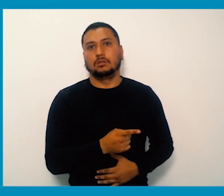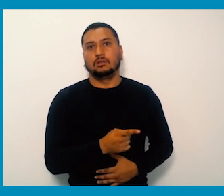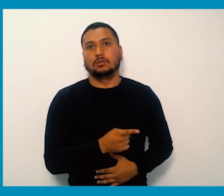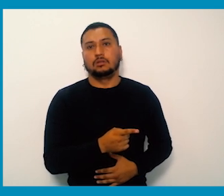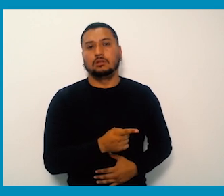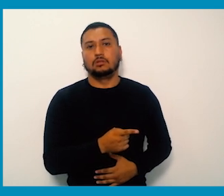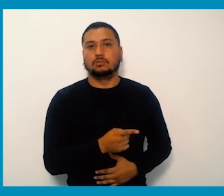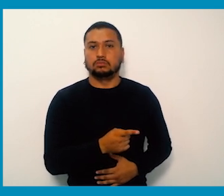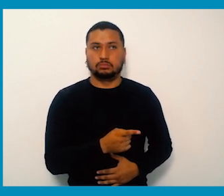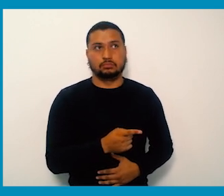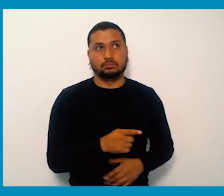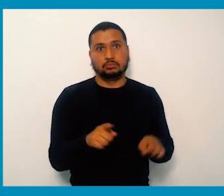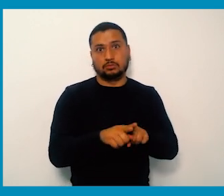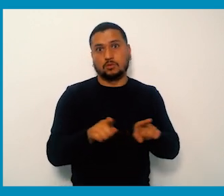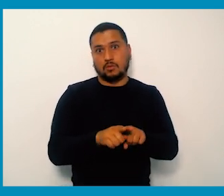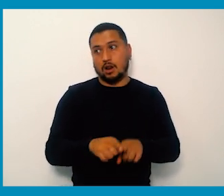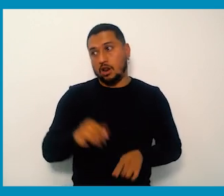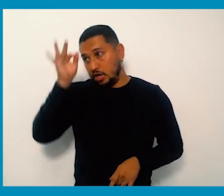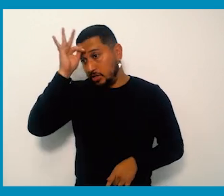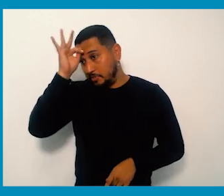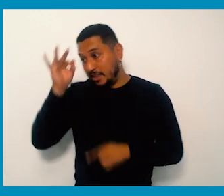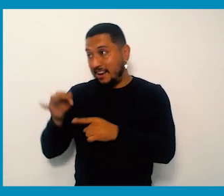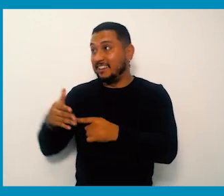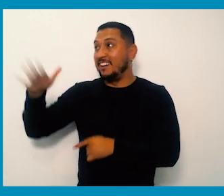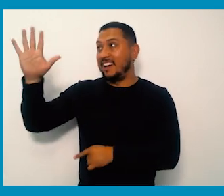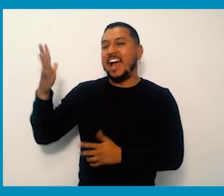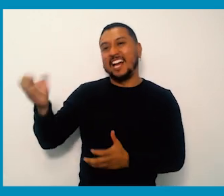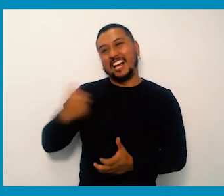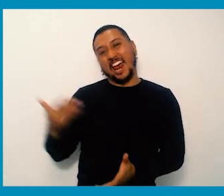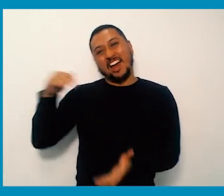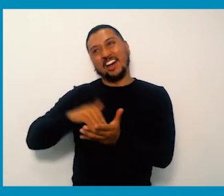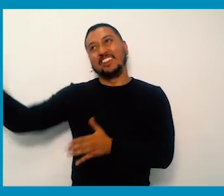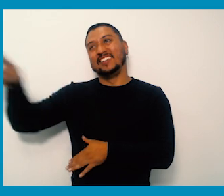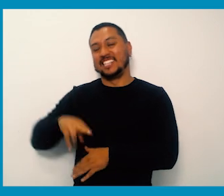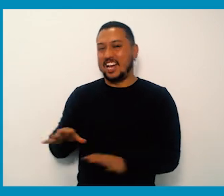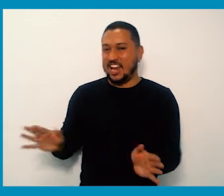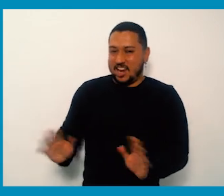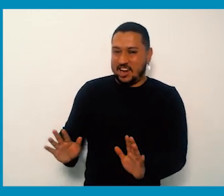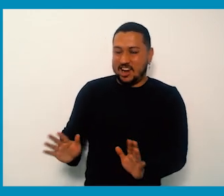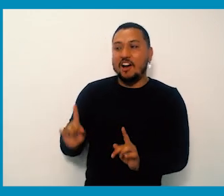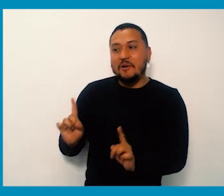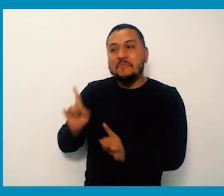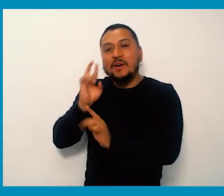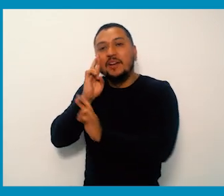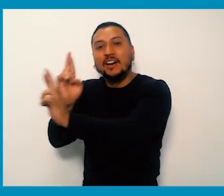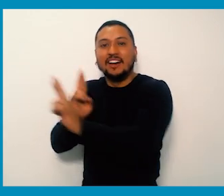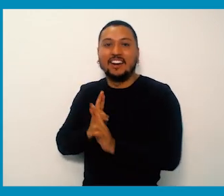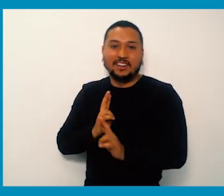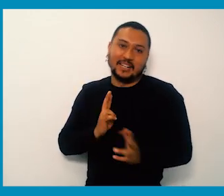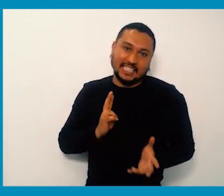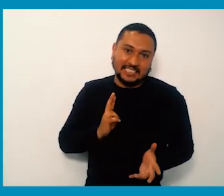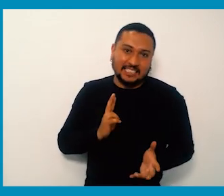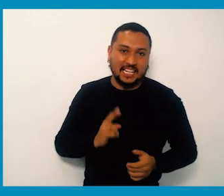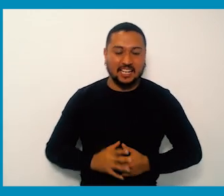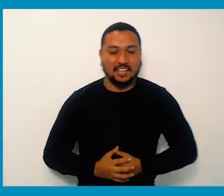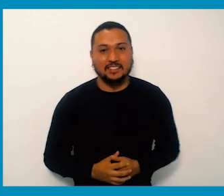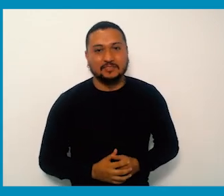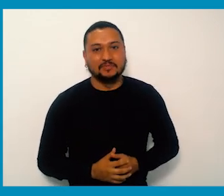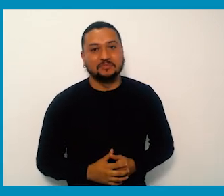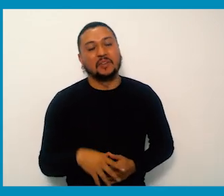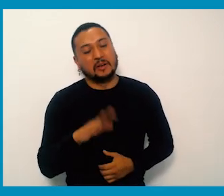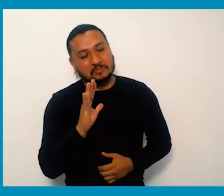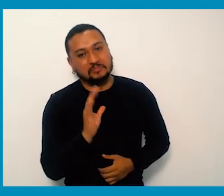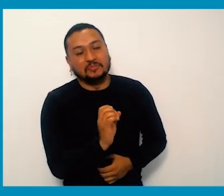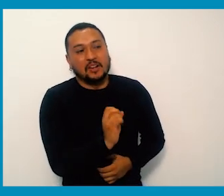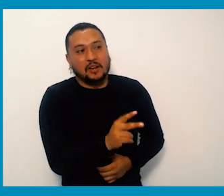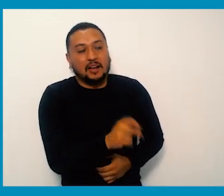comunidad? Entregarles el corazón, realmente que lo percibamos, que lo sientan. Yo siempre he dicho que